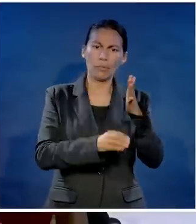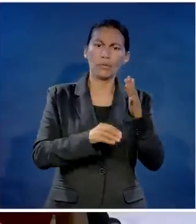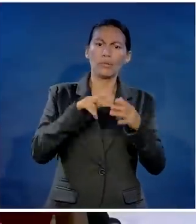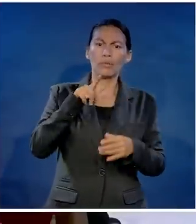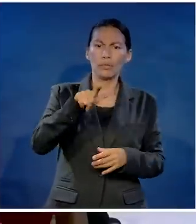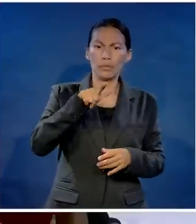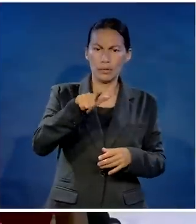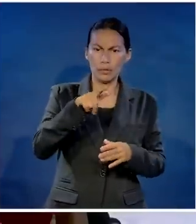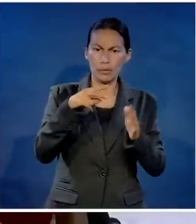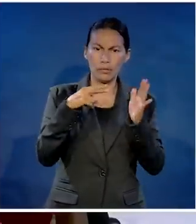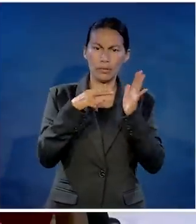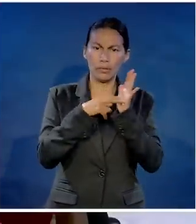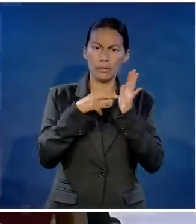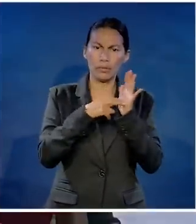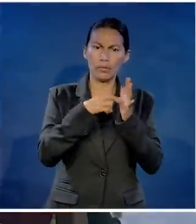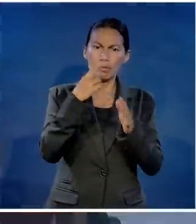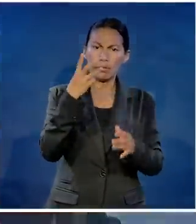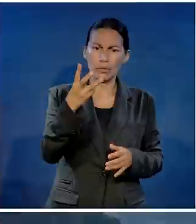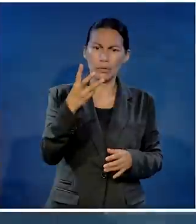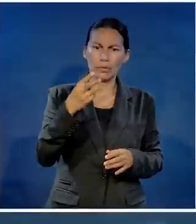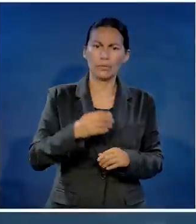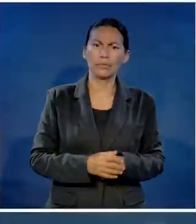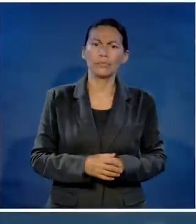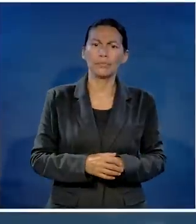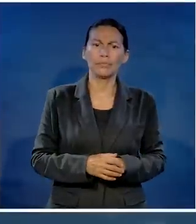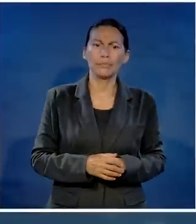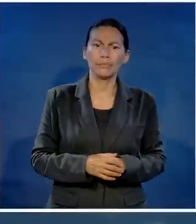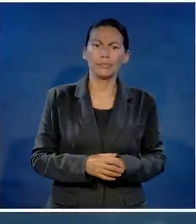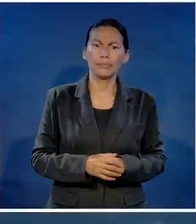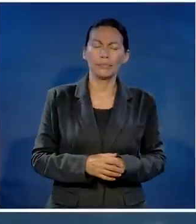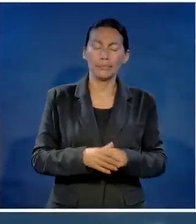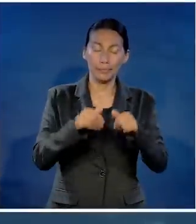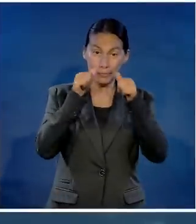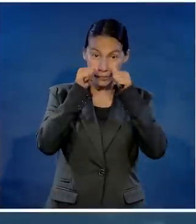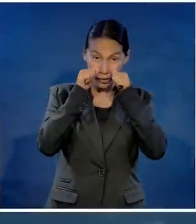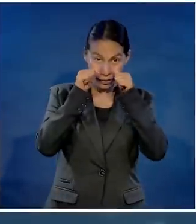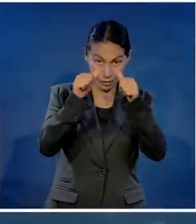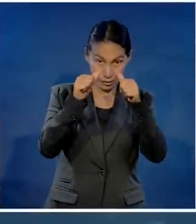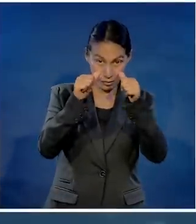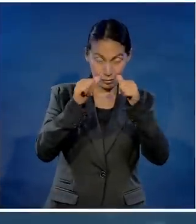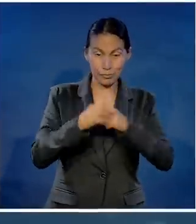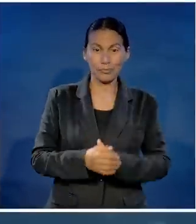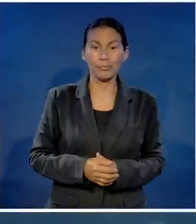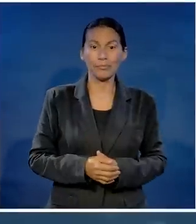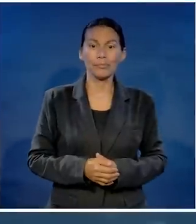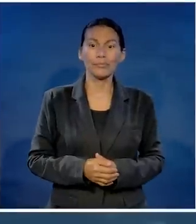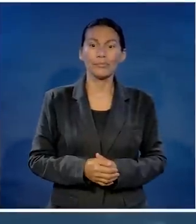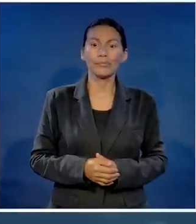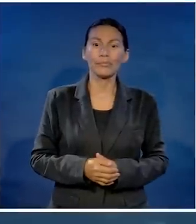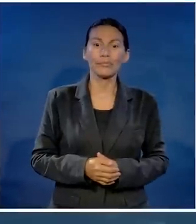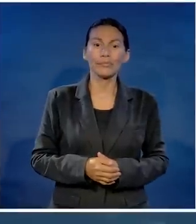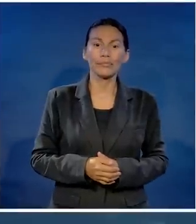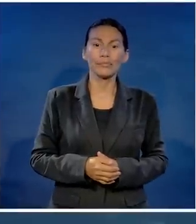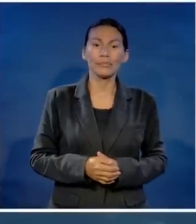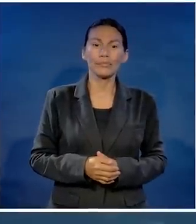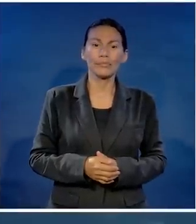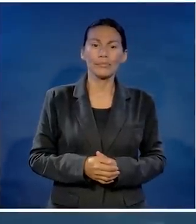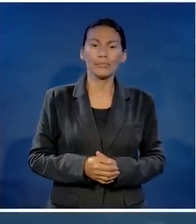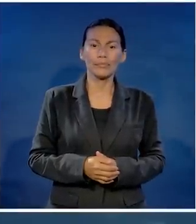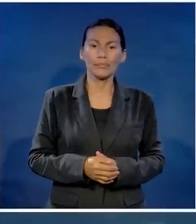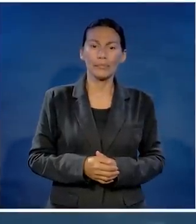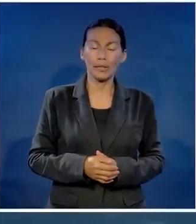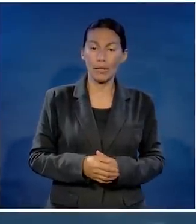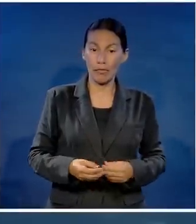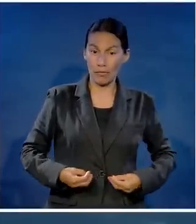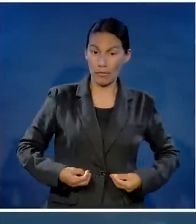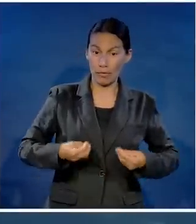Evangelio de Juan, capítulo 17, versículo 3. Por favor, tome nota, bien atento a este texto. Ojo, pestaña y ceja, mucha